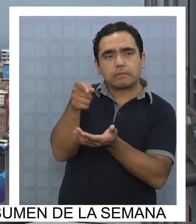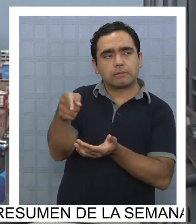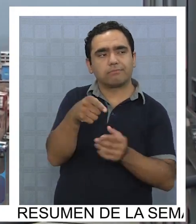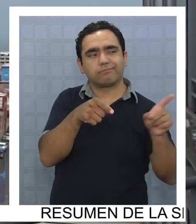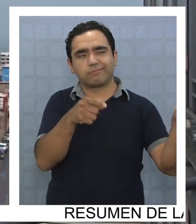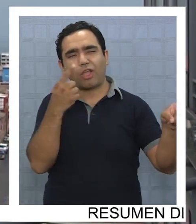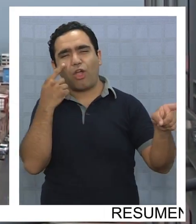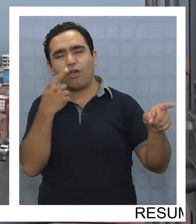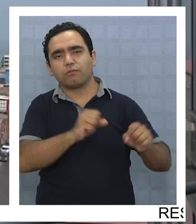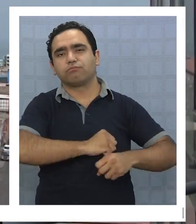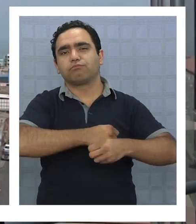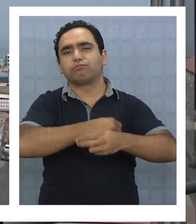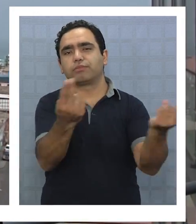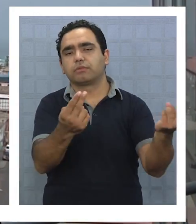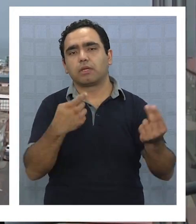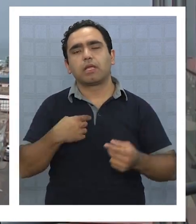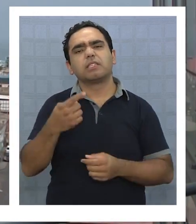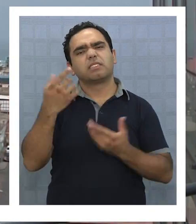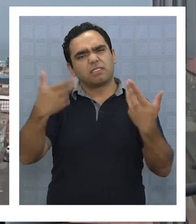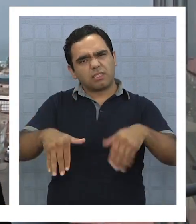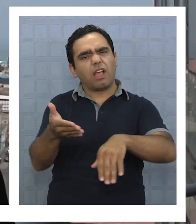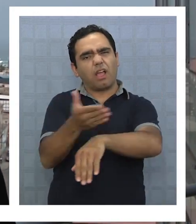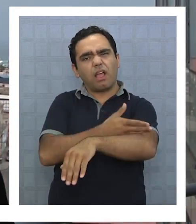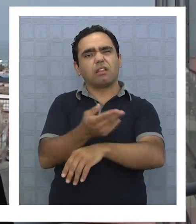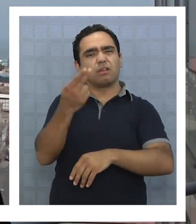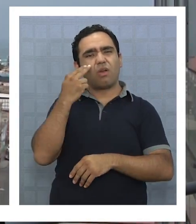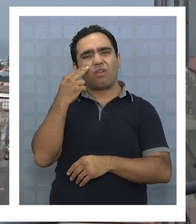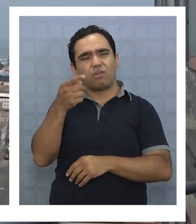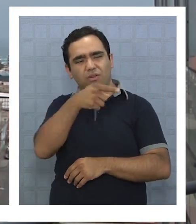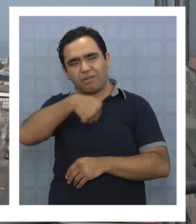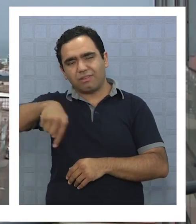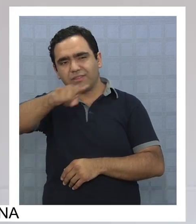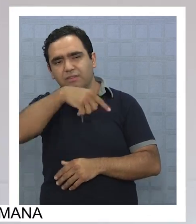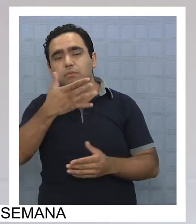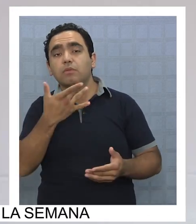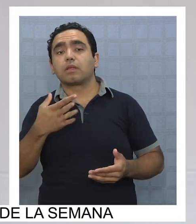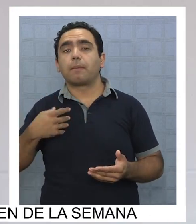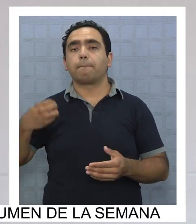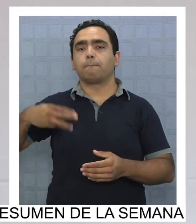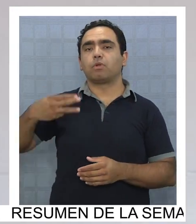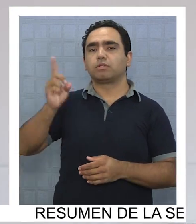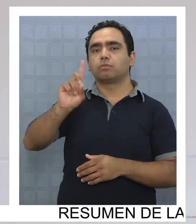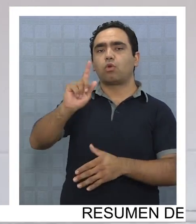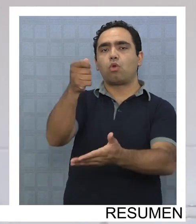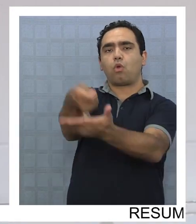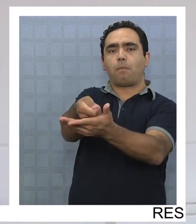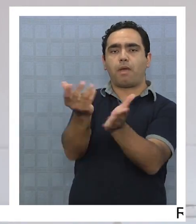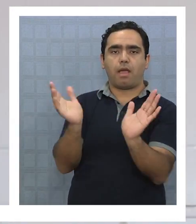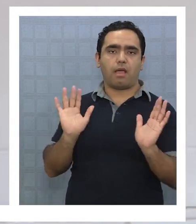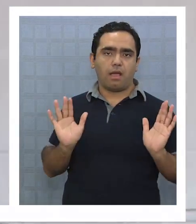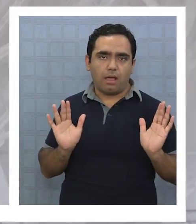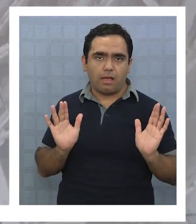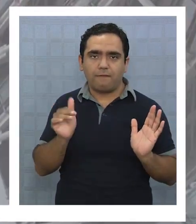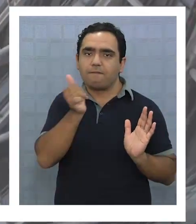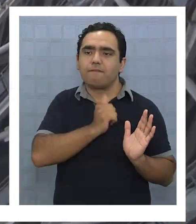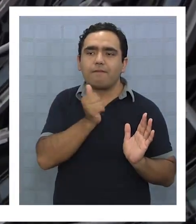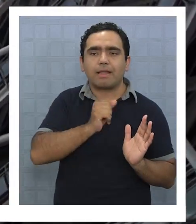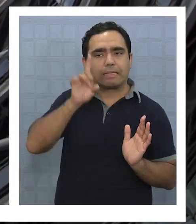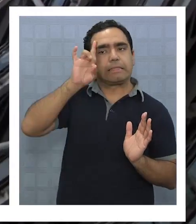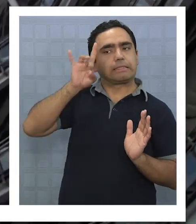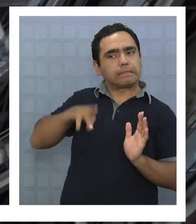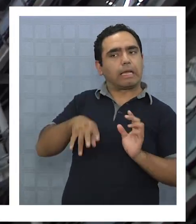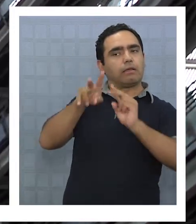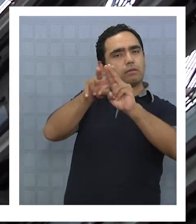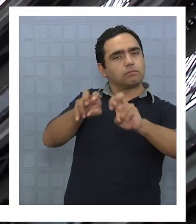a conocer. Esto se sabía de hace mucho tiempo. Se sabía porque por algo el municipio no ha pagado todavía esos dineros. Y por ende